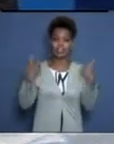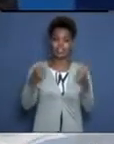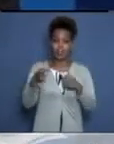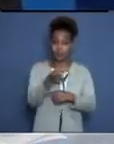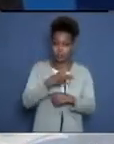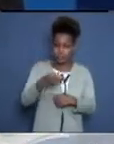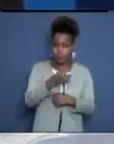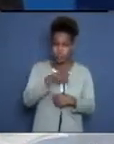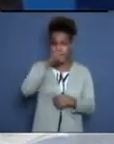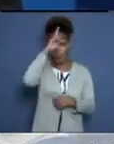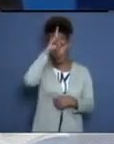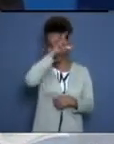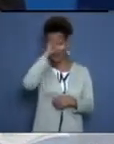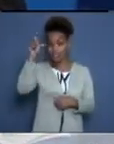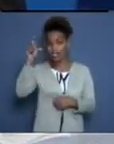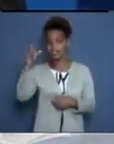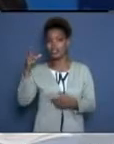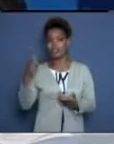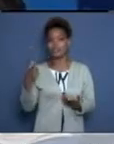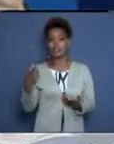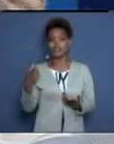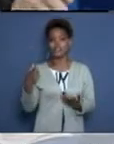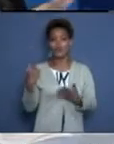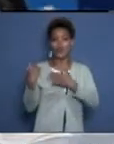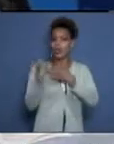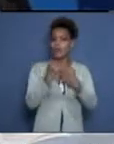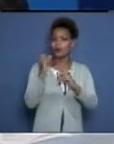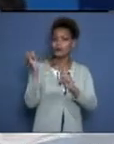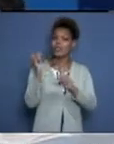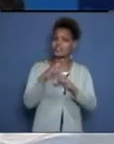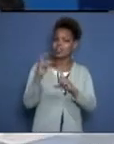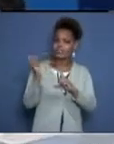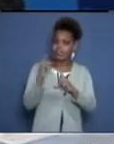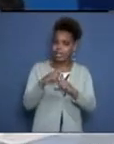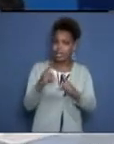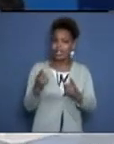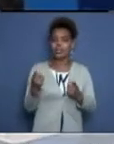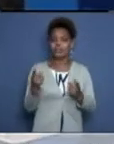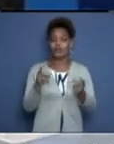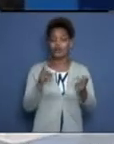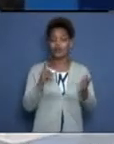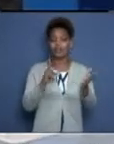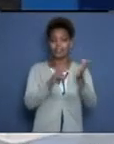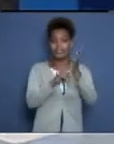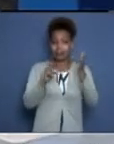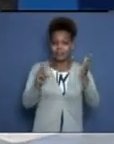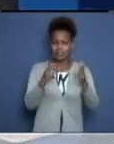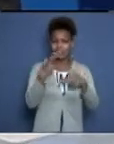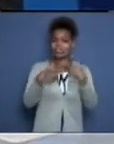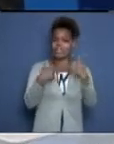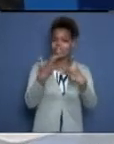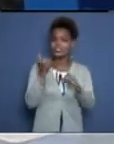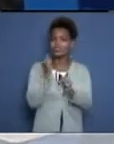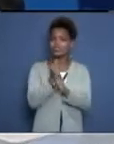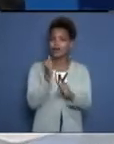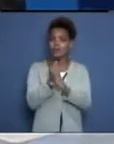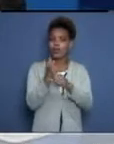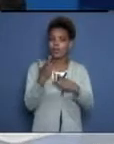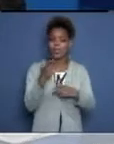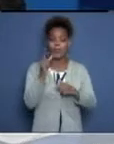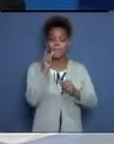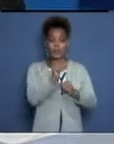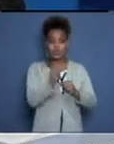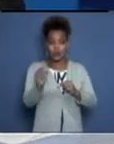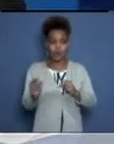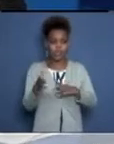hospitales, como con el apoyo de sindicatos, de partidos. Se ha hecho un trabajo hombre a hombre, persona a